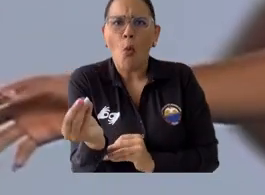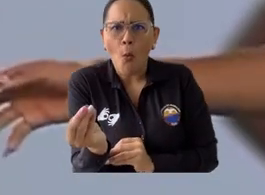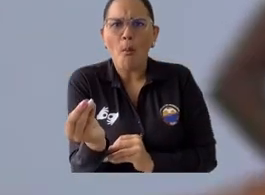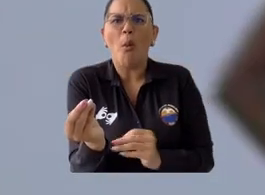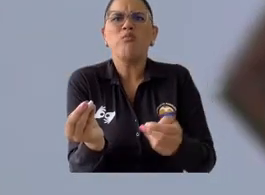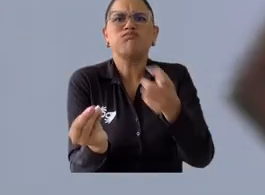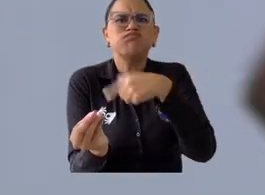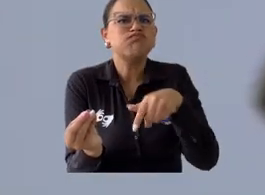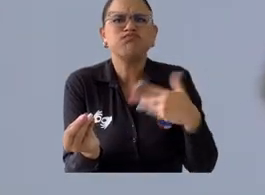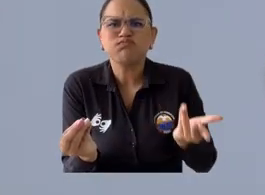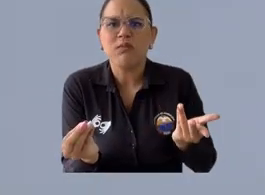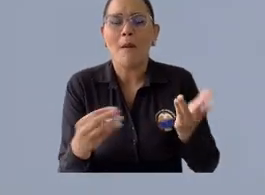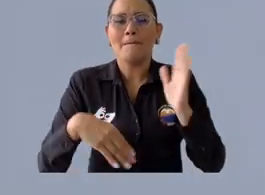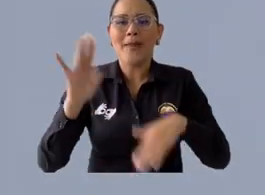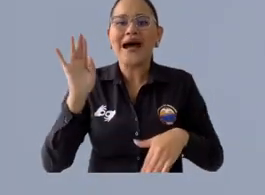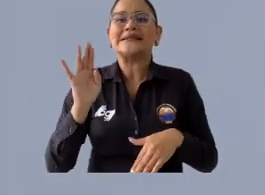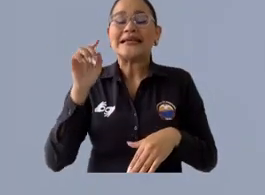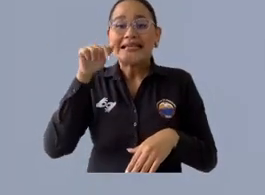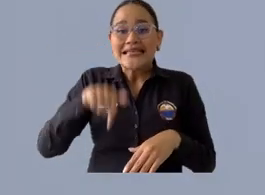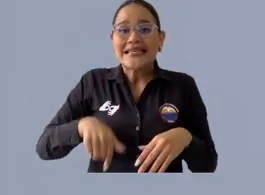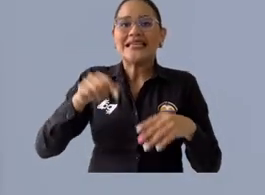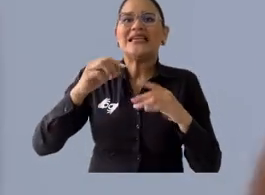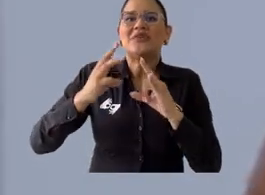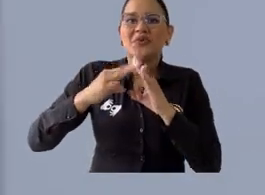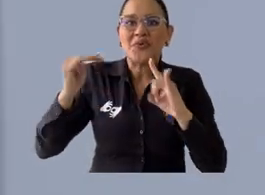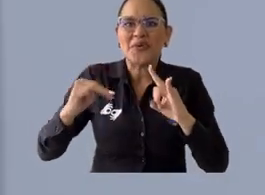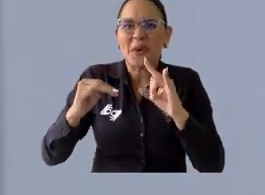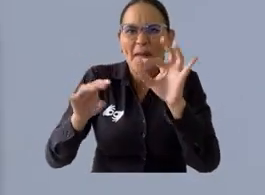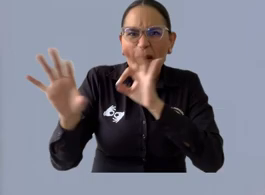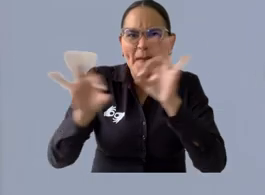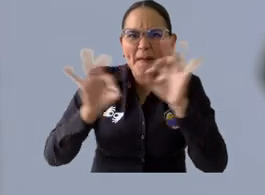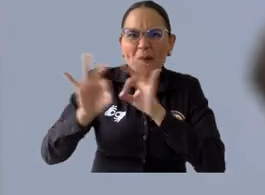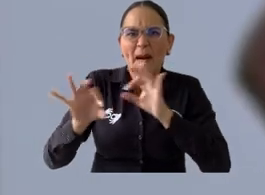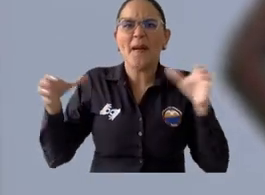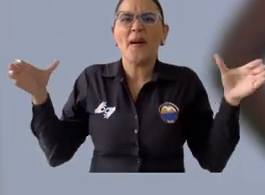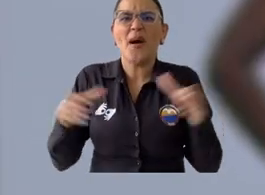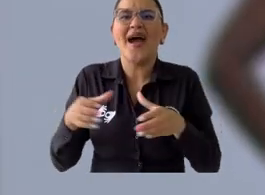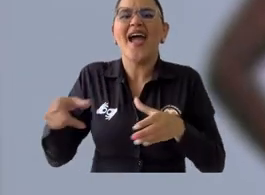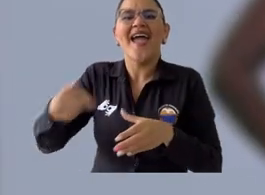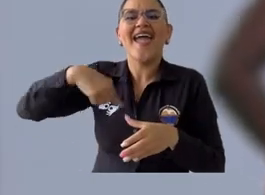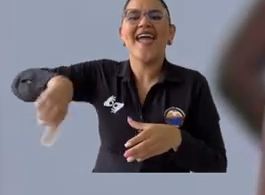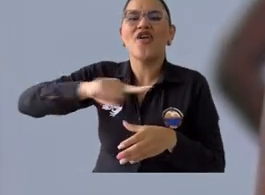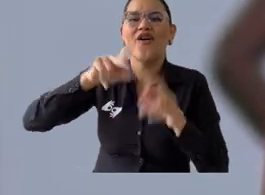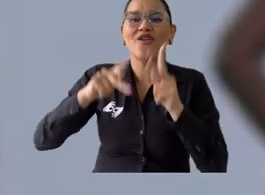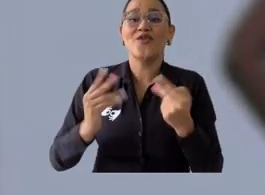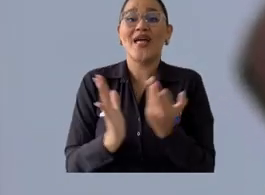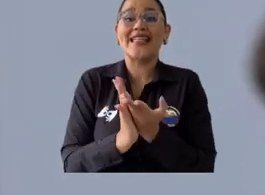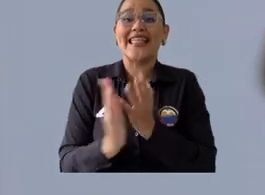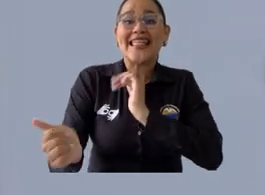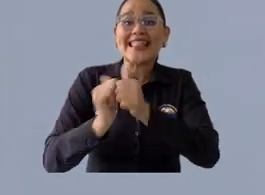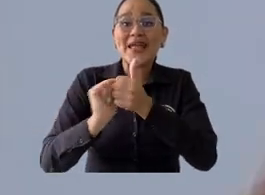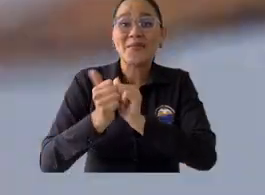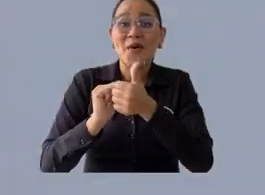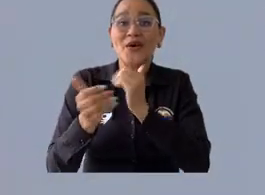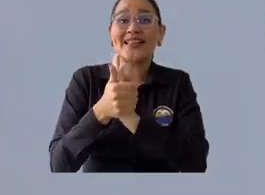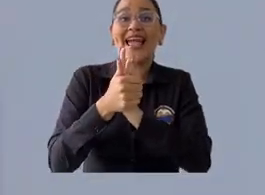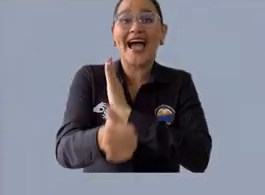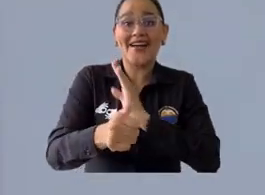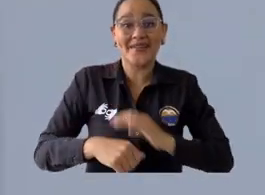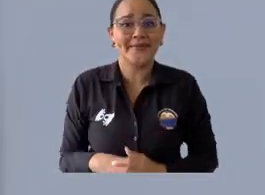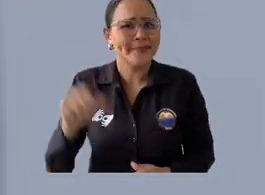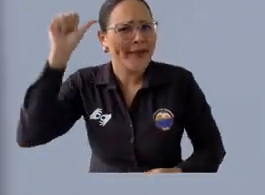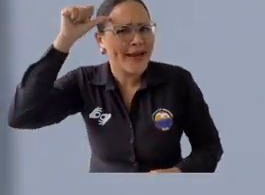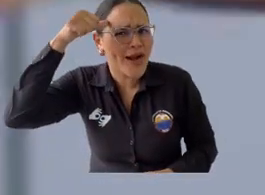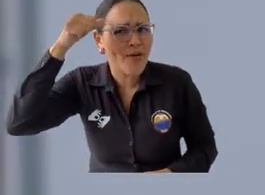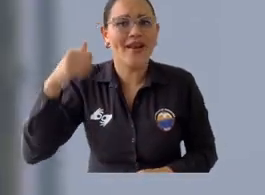que a nuestra llegada a la dirección de la universidad solo existía un grupo por estudiantes para deporte. Nosotros lo ampliamos, creamos el Centro de Alto Rendimiento,